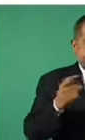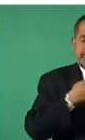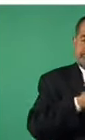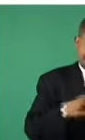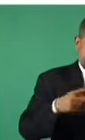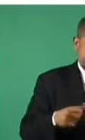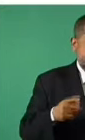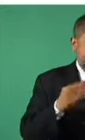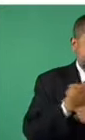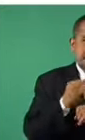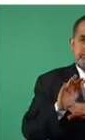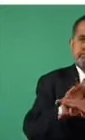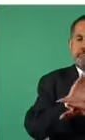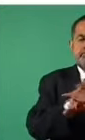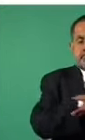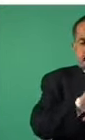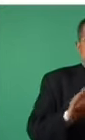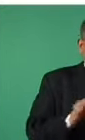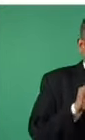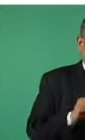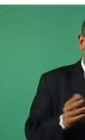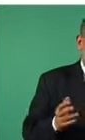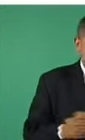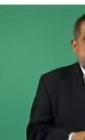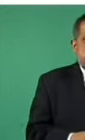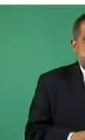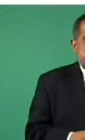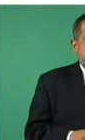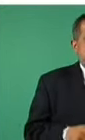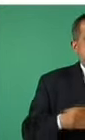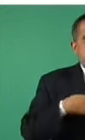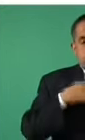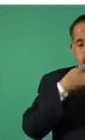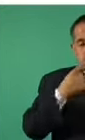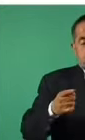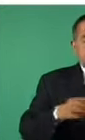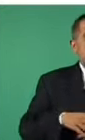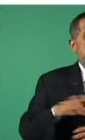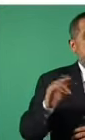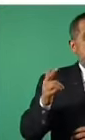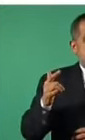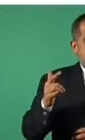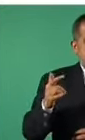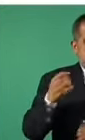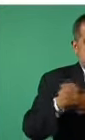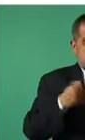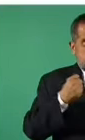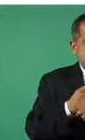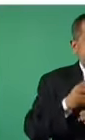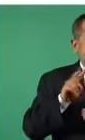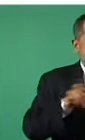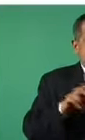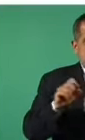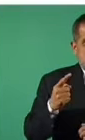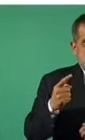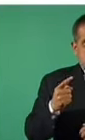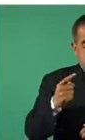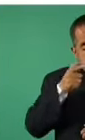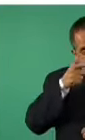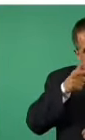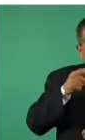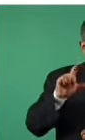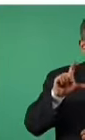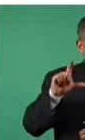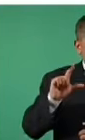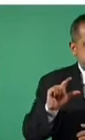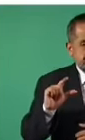ha cambiado de lugar. decir que en julio de 2021 se observa una disminución general